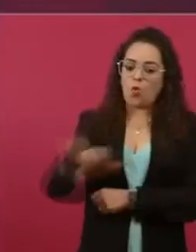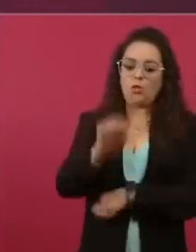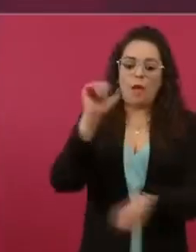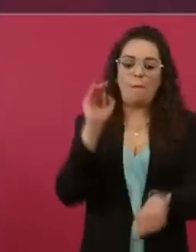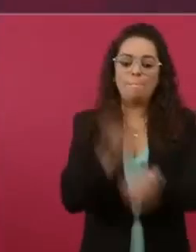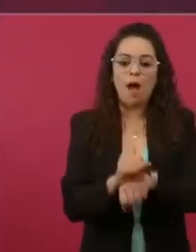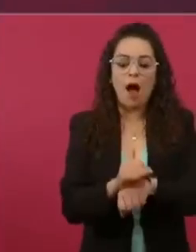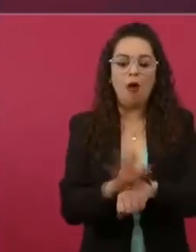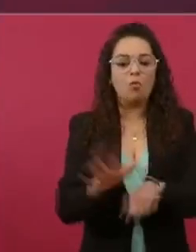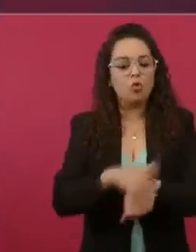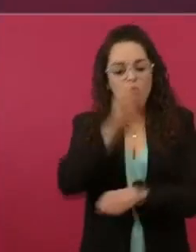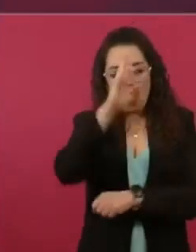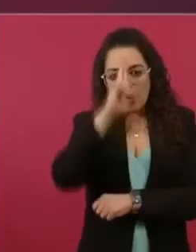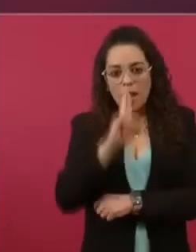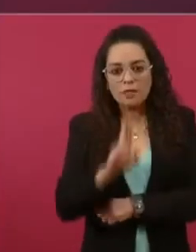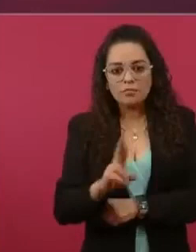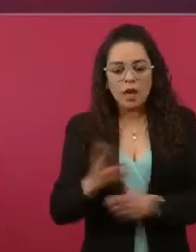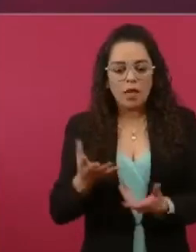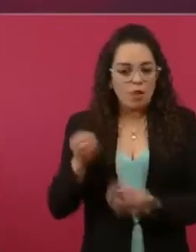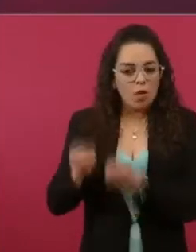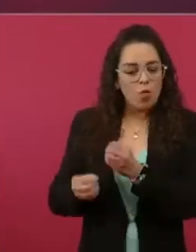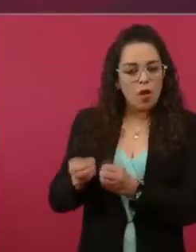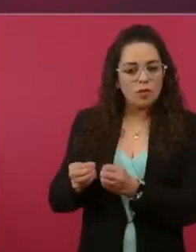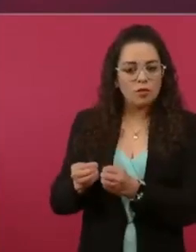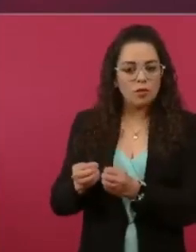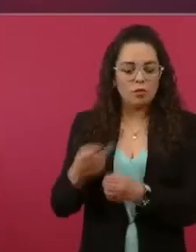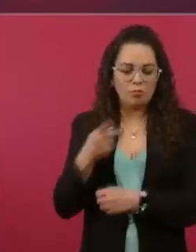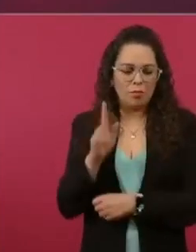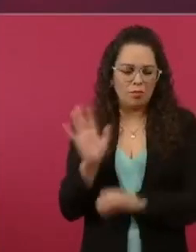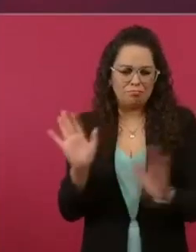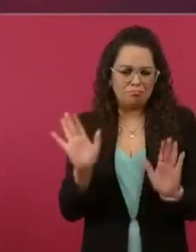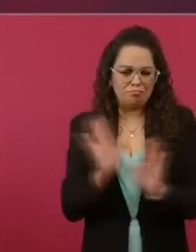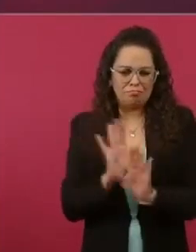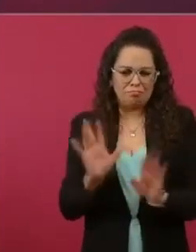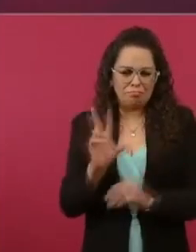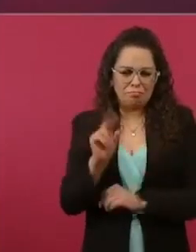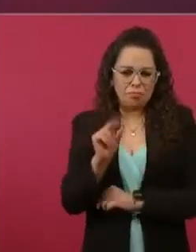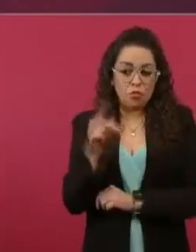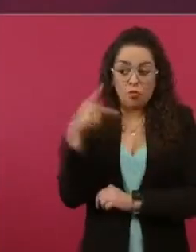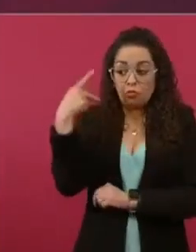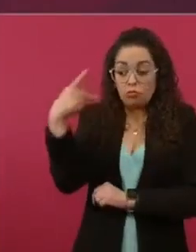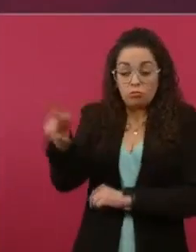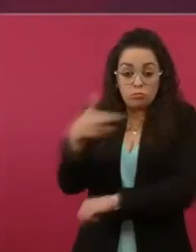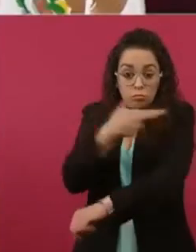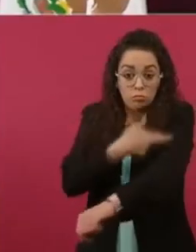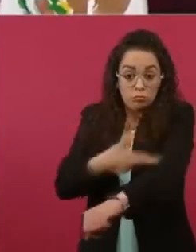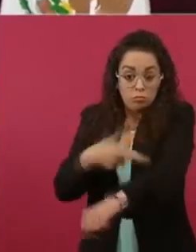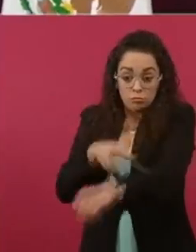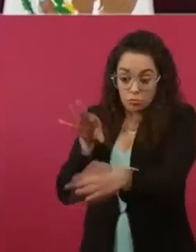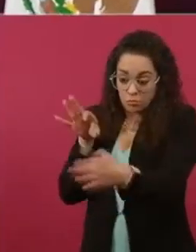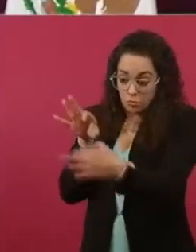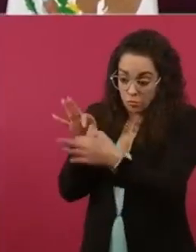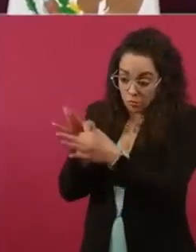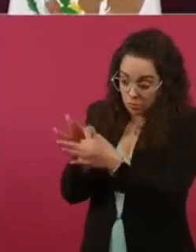no es así, es un proceso legal y